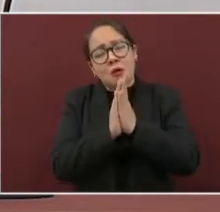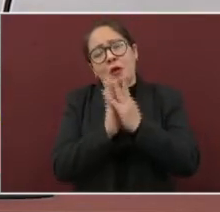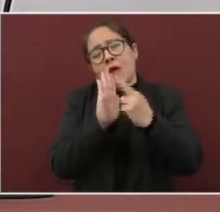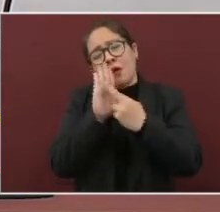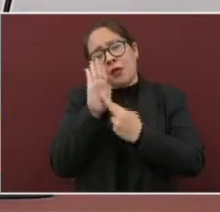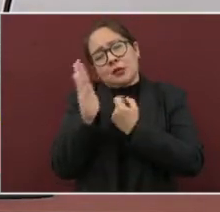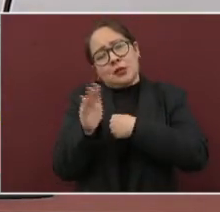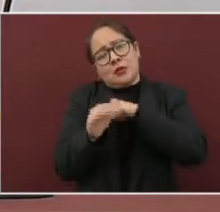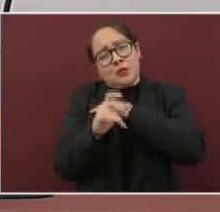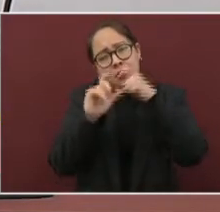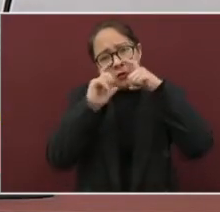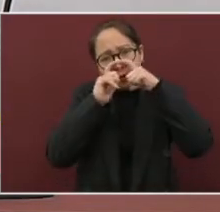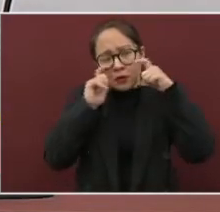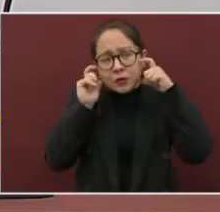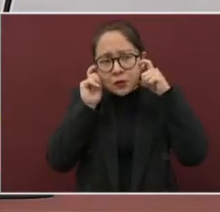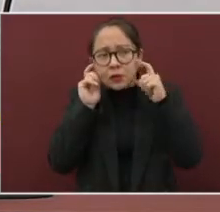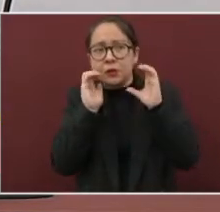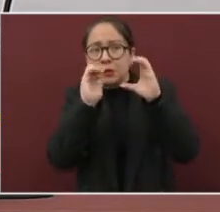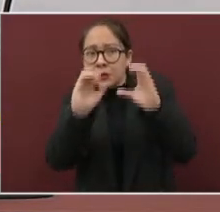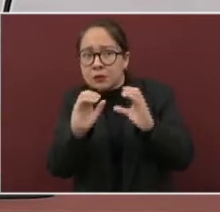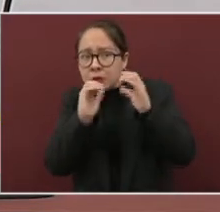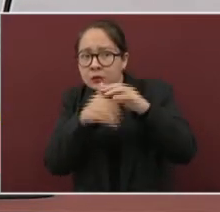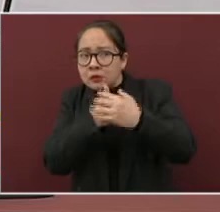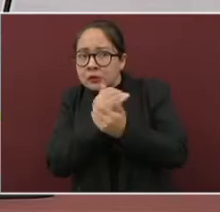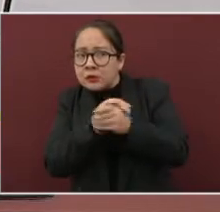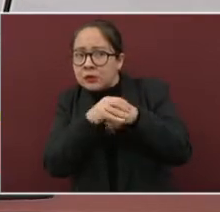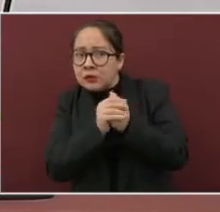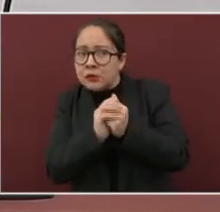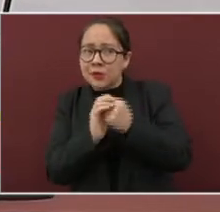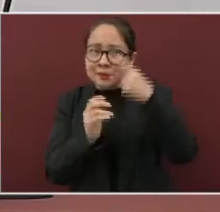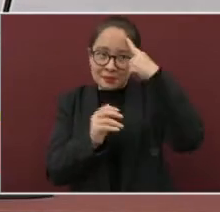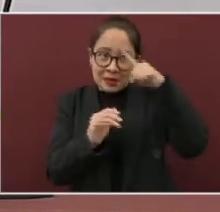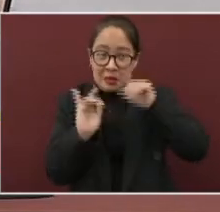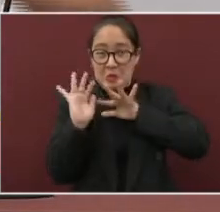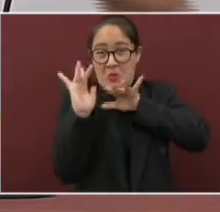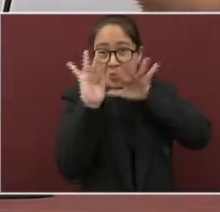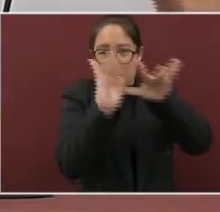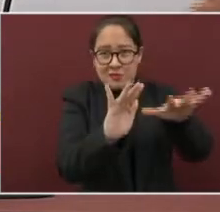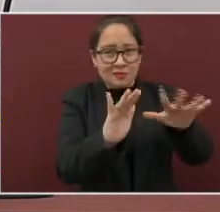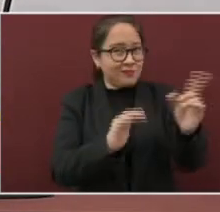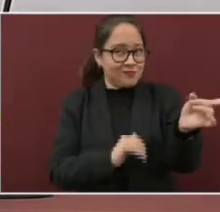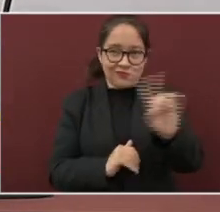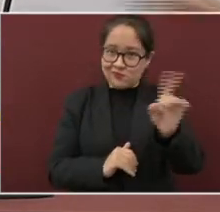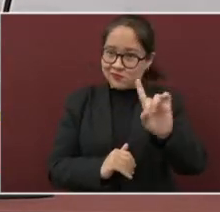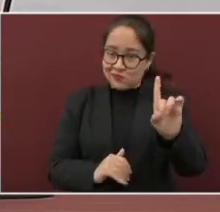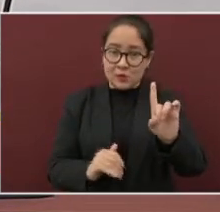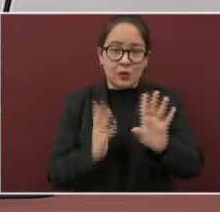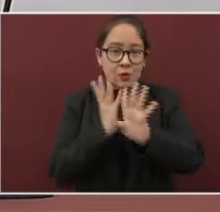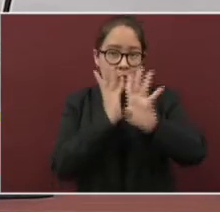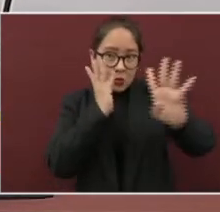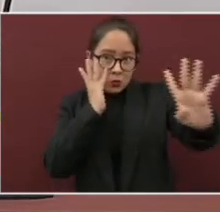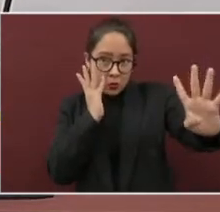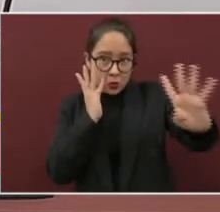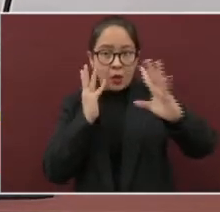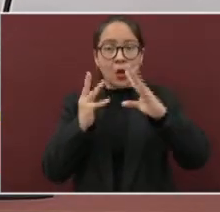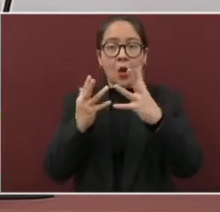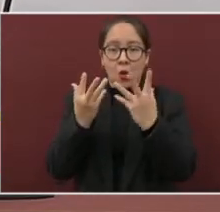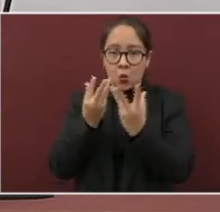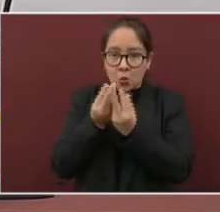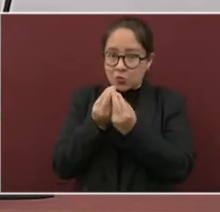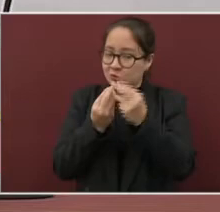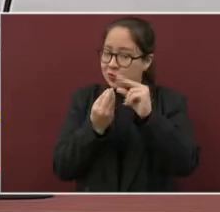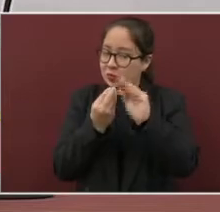que no propicien la aglomeración, que guarden la sana distancia y que hagan uso